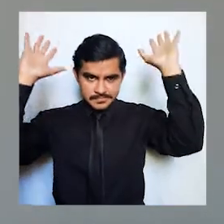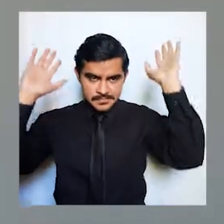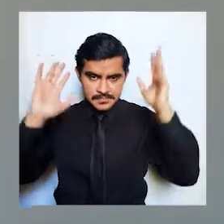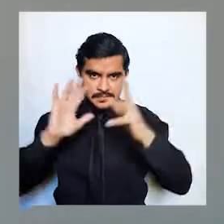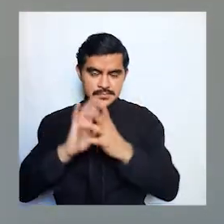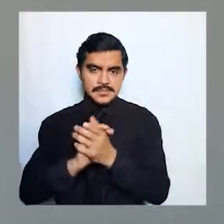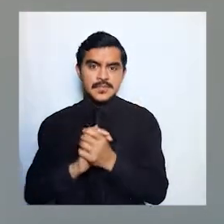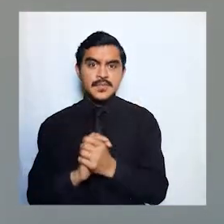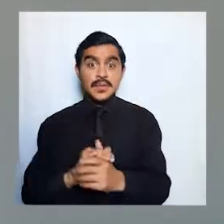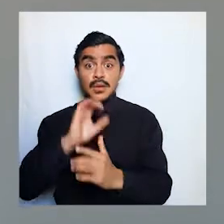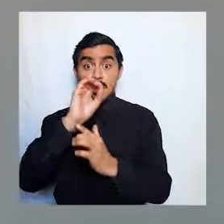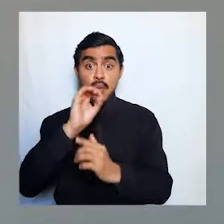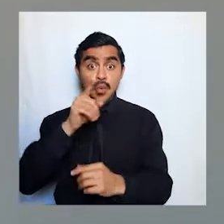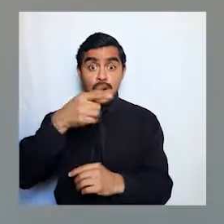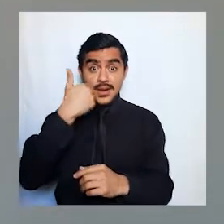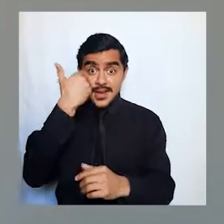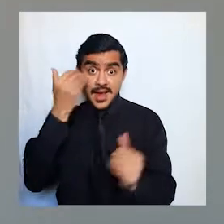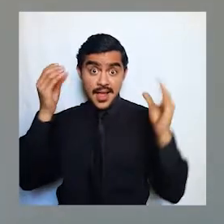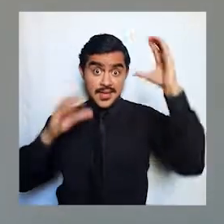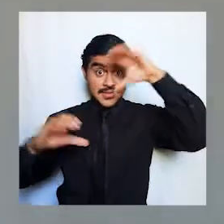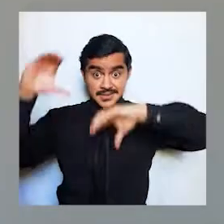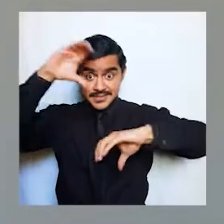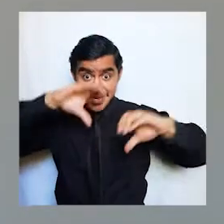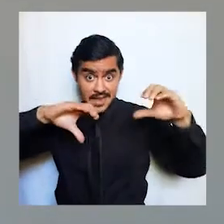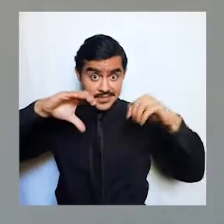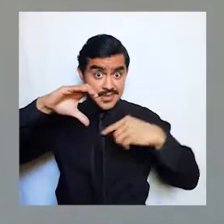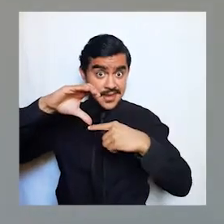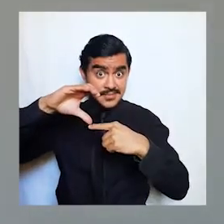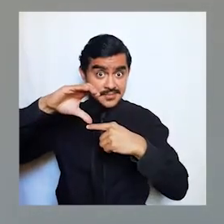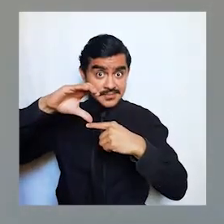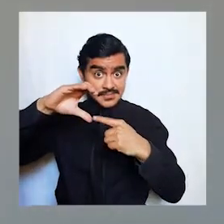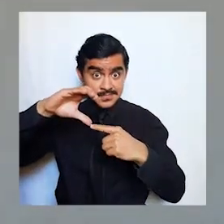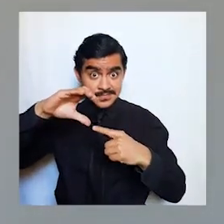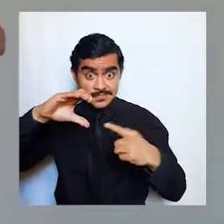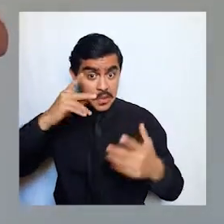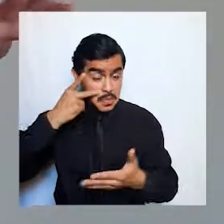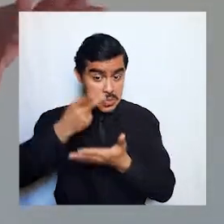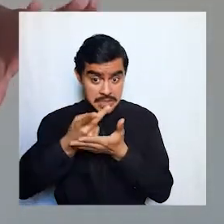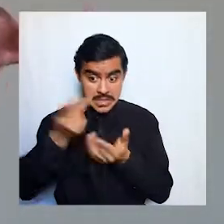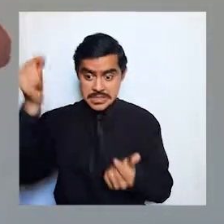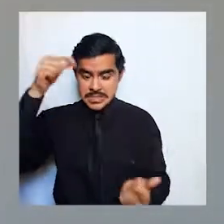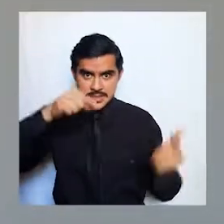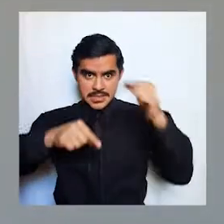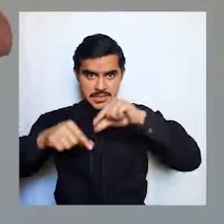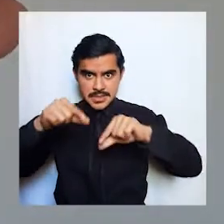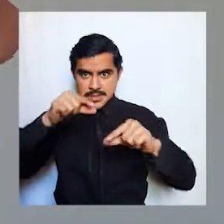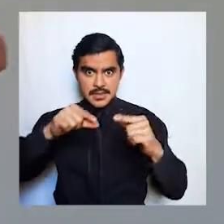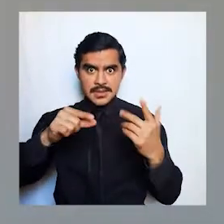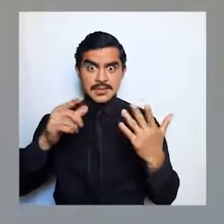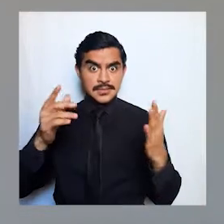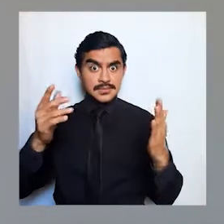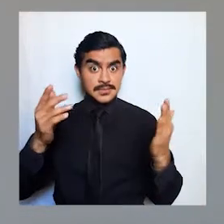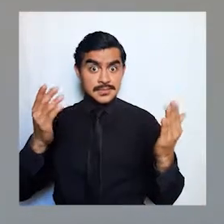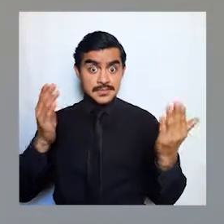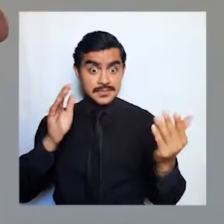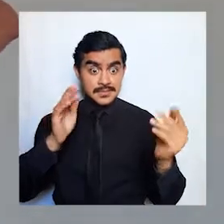vas a hacer ciencia a través de algo que necesitas tener enfrente o sea puesto así